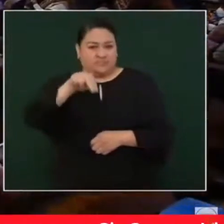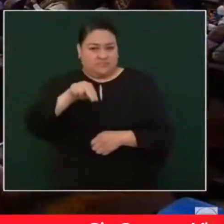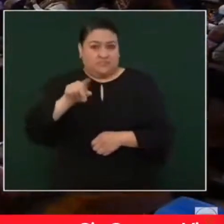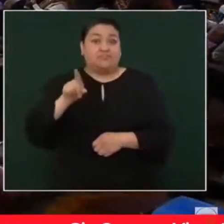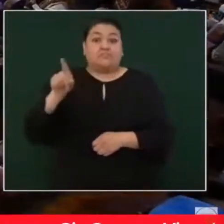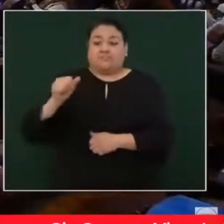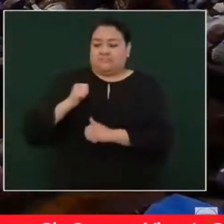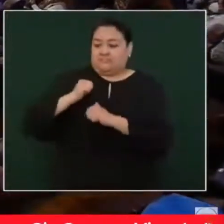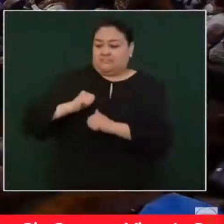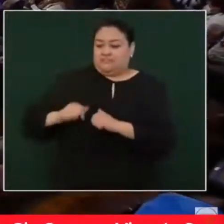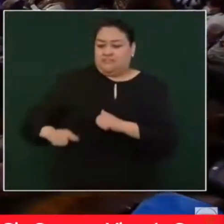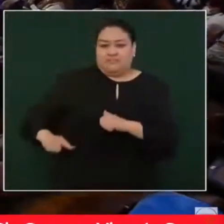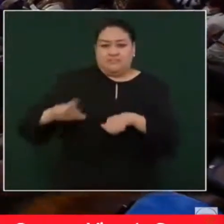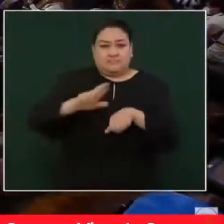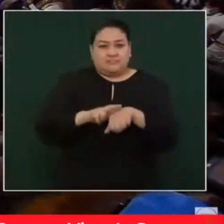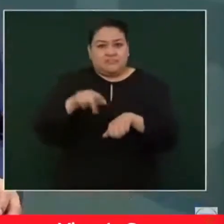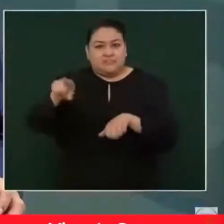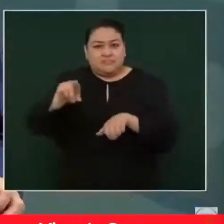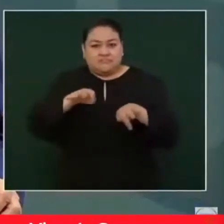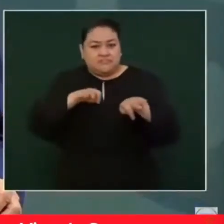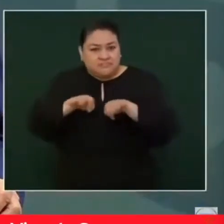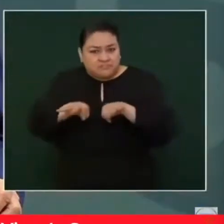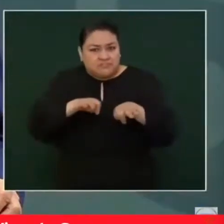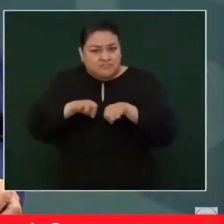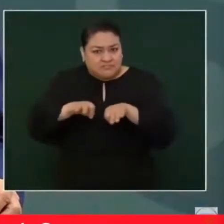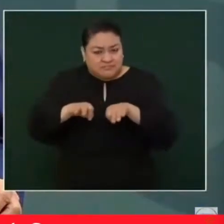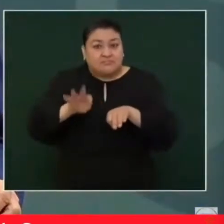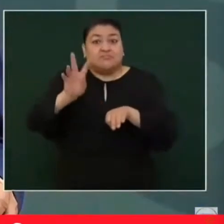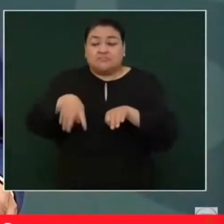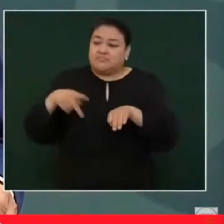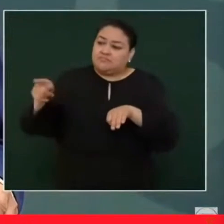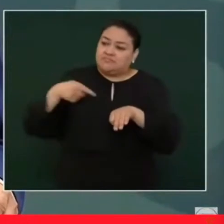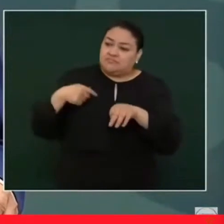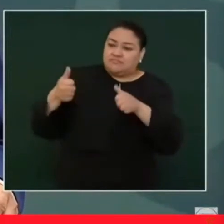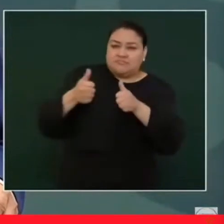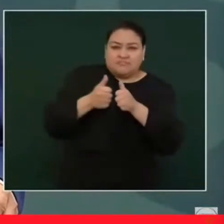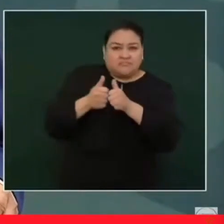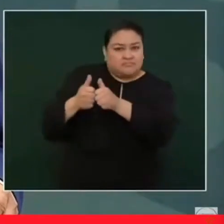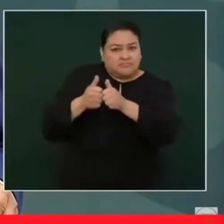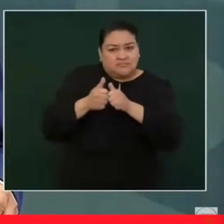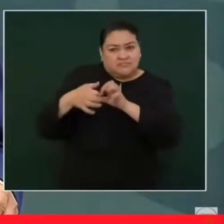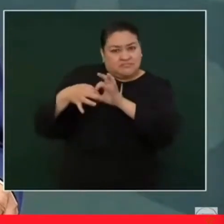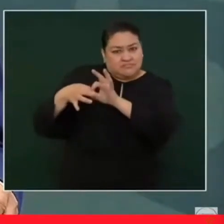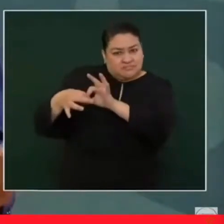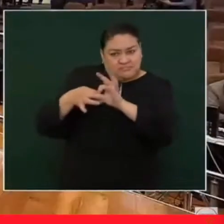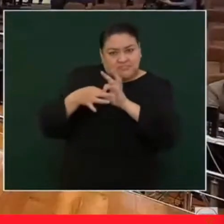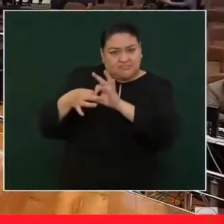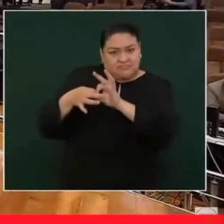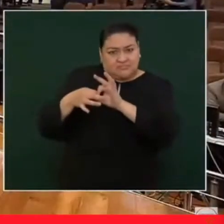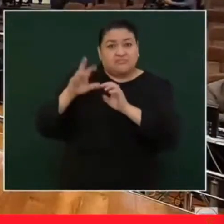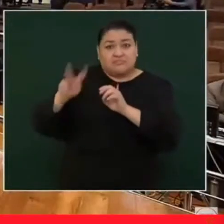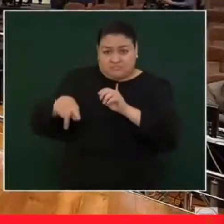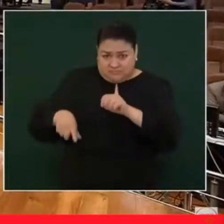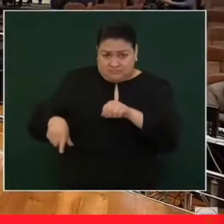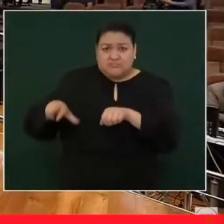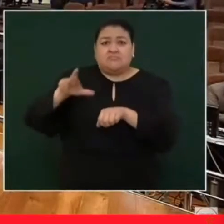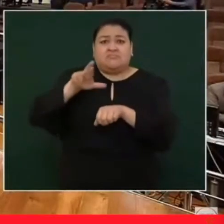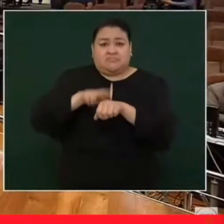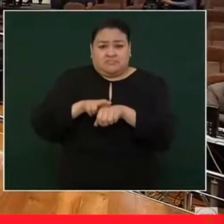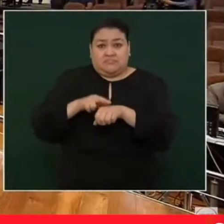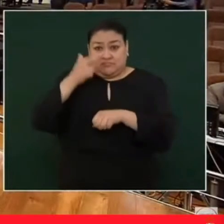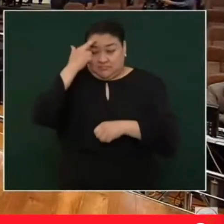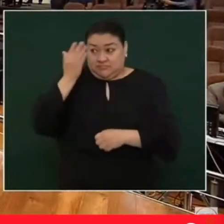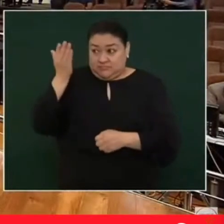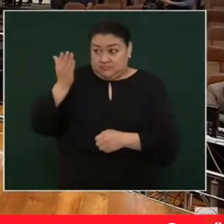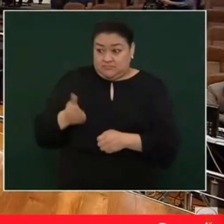estado trabajando con nosotros de manera coordinada. Sergio